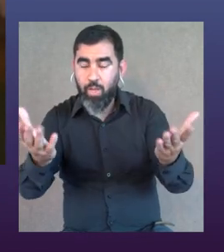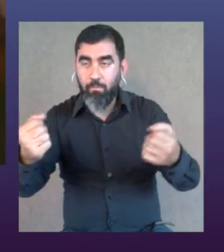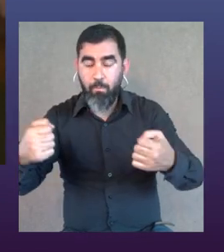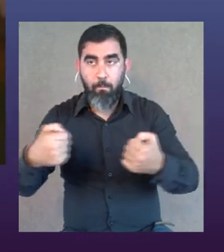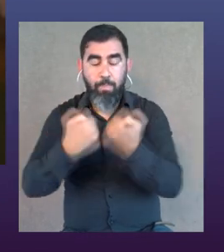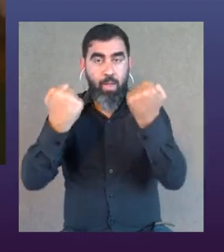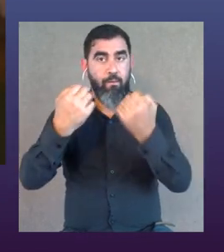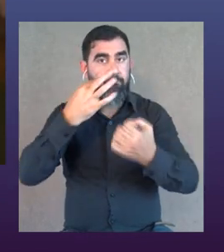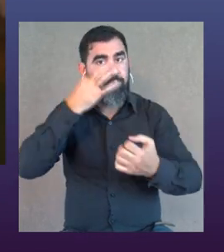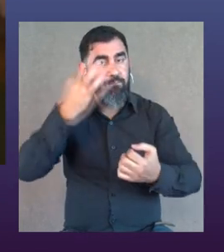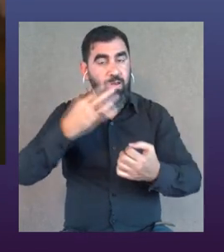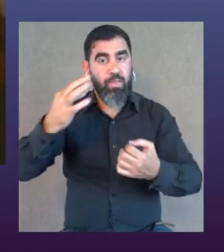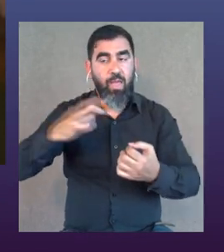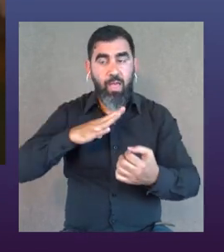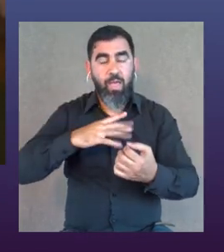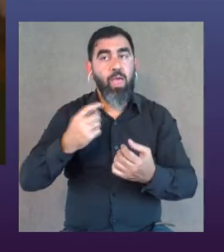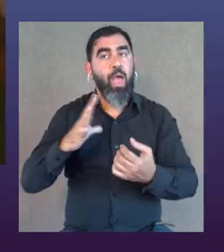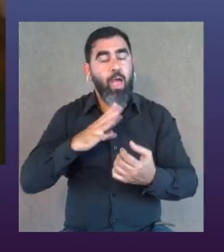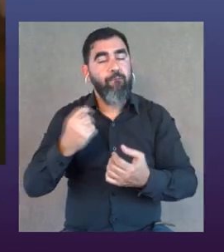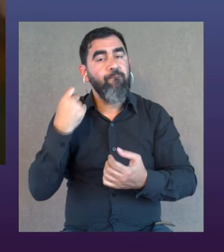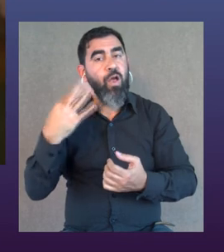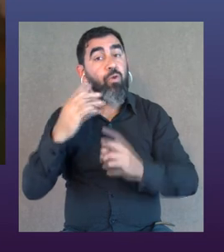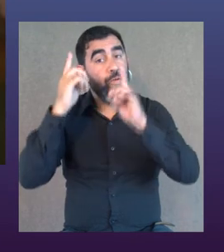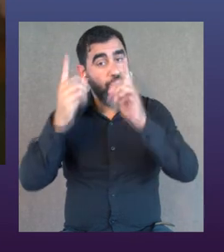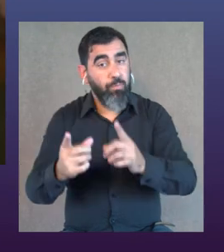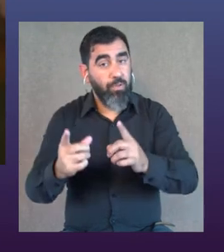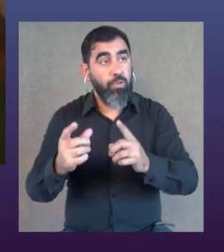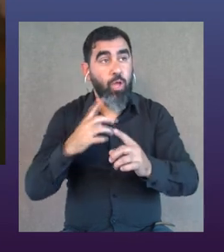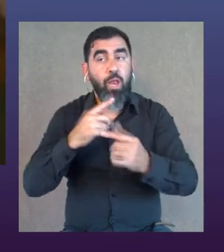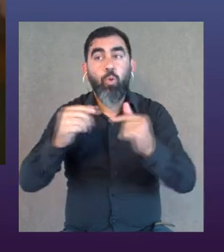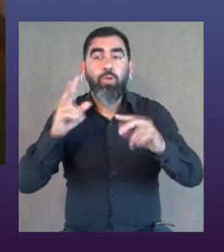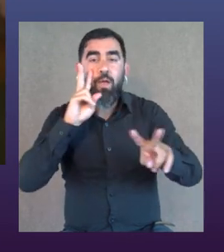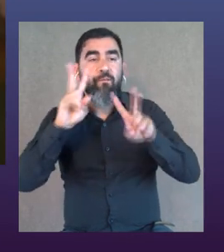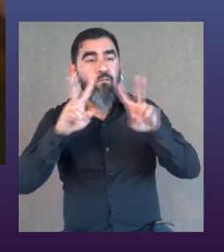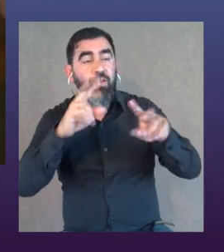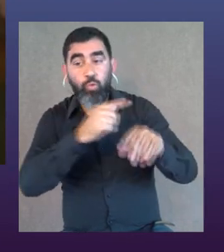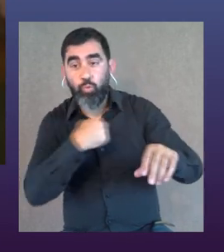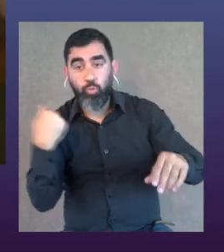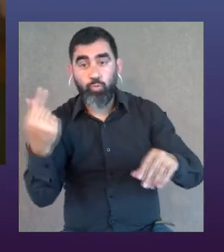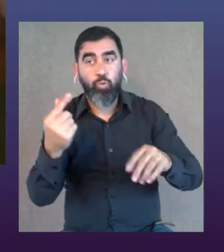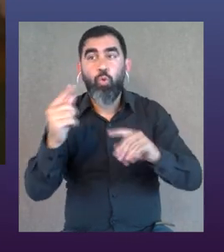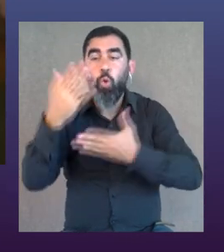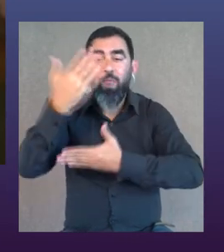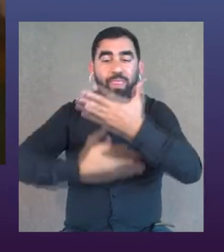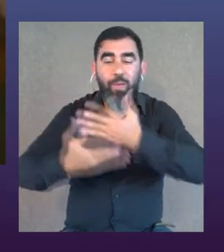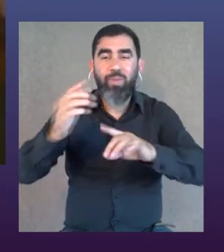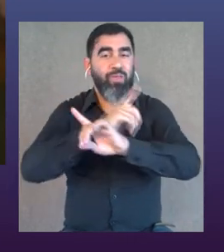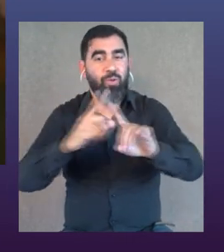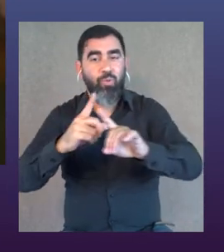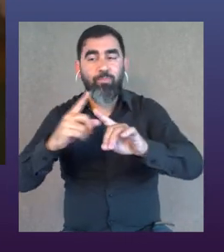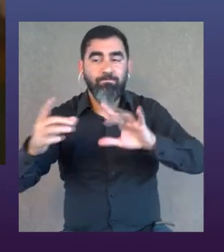tiene un impacto tan grande y le agrega un valor a que lo que vemos no es la